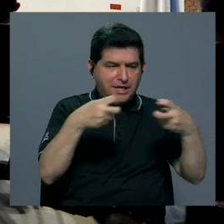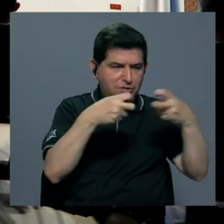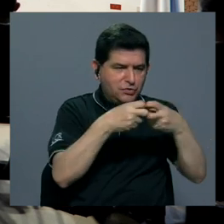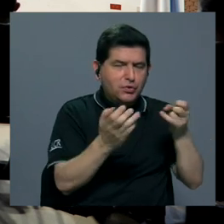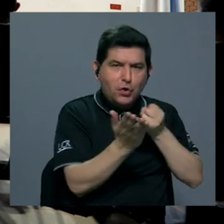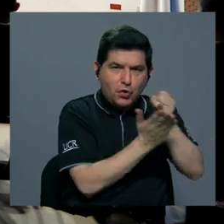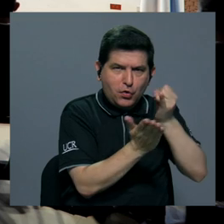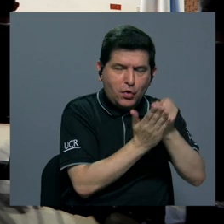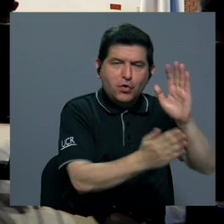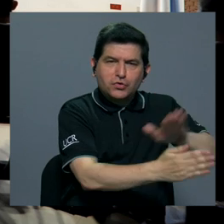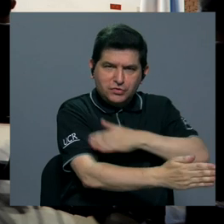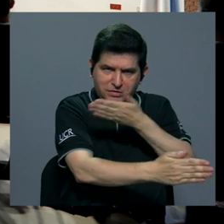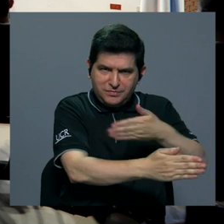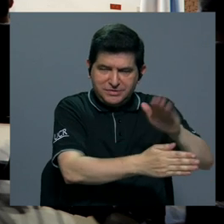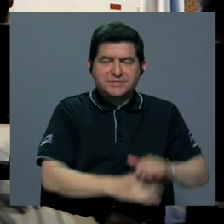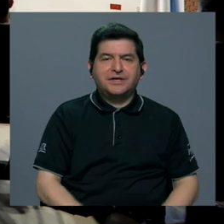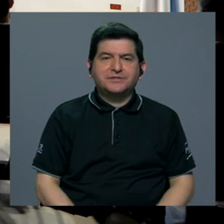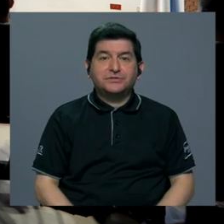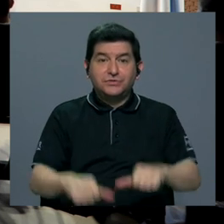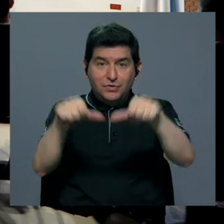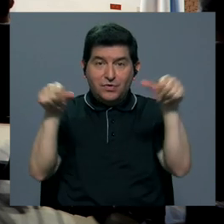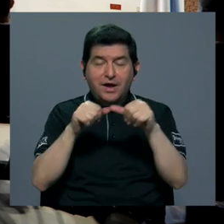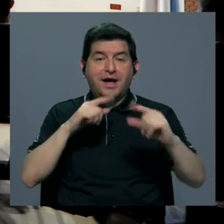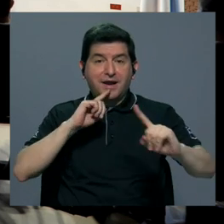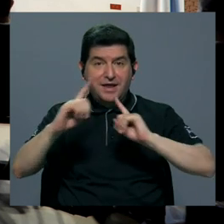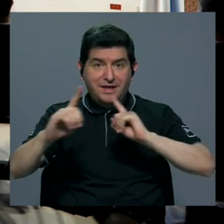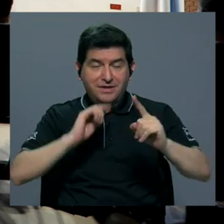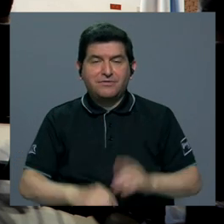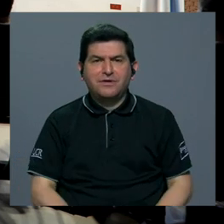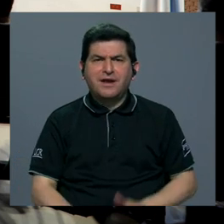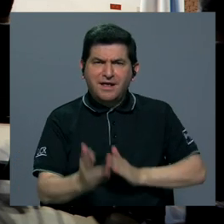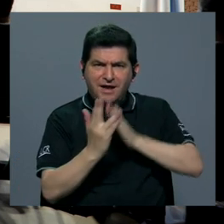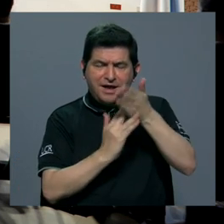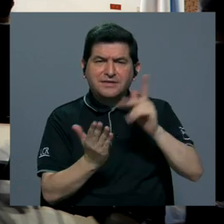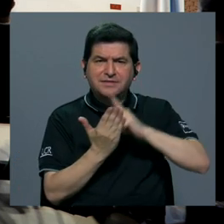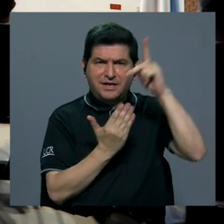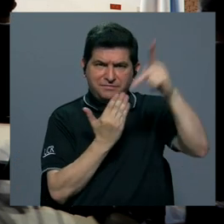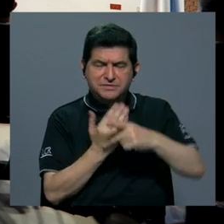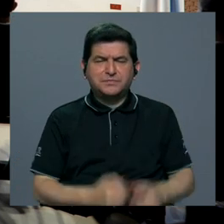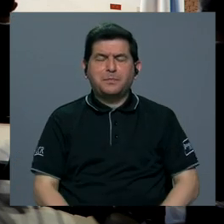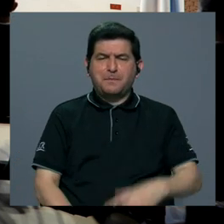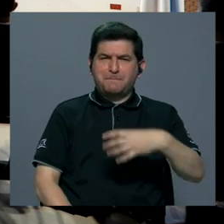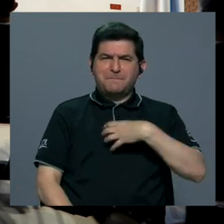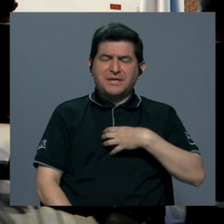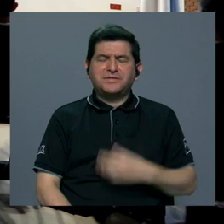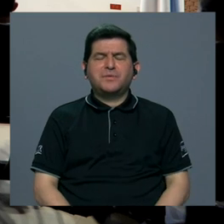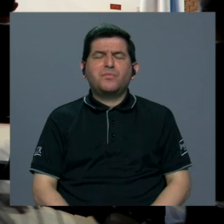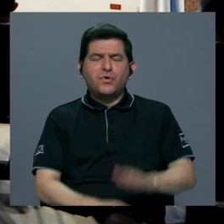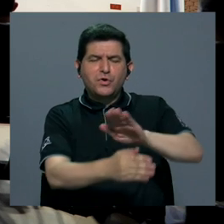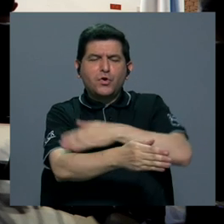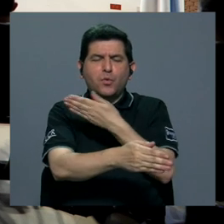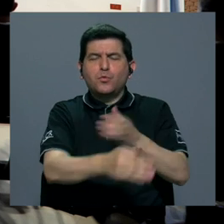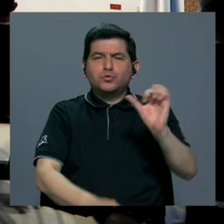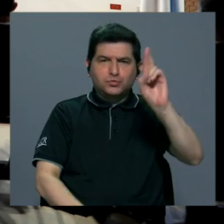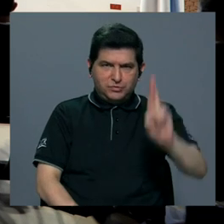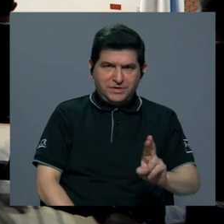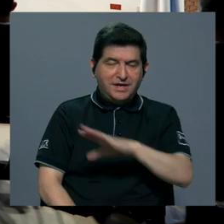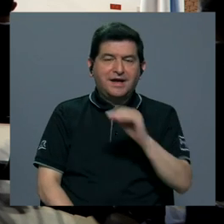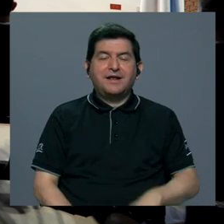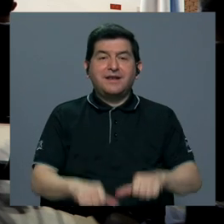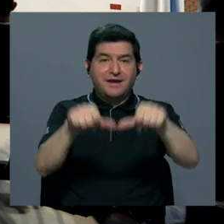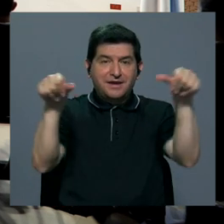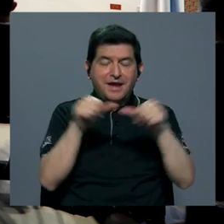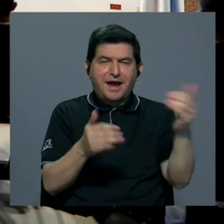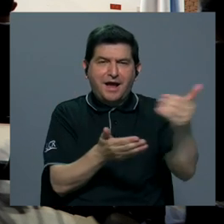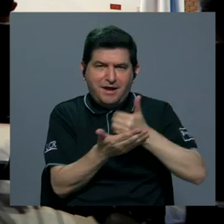Investigación Musical En el área de divulgación a través del Programa Patrimonio Musical Costarricense Y en el área de